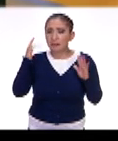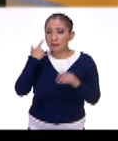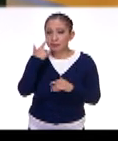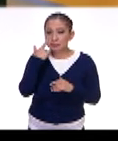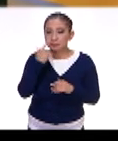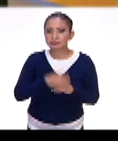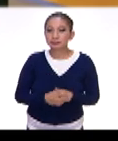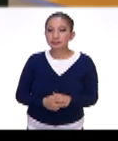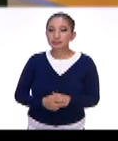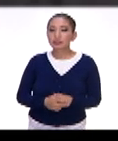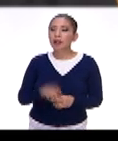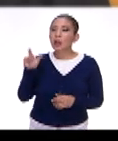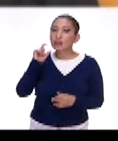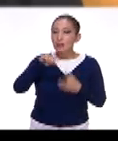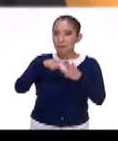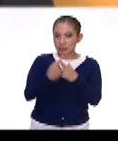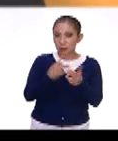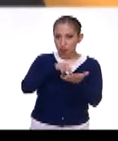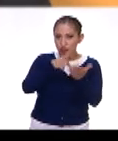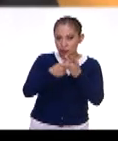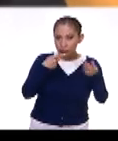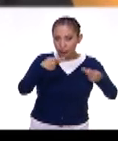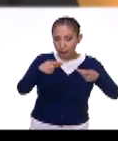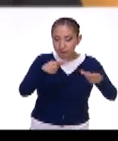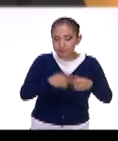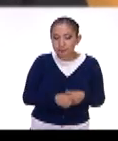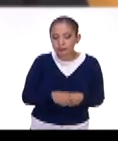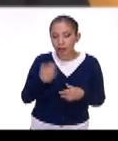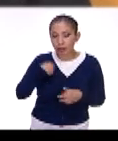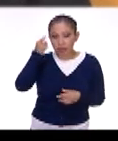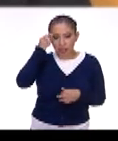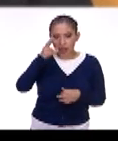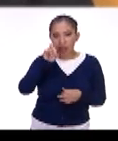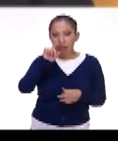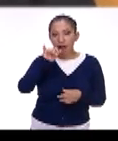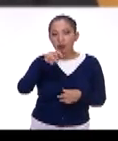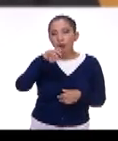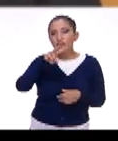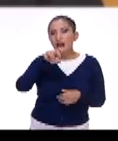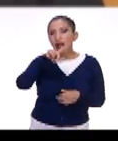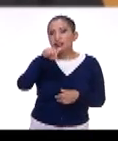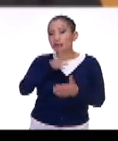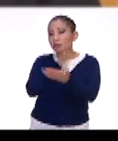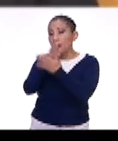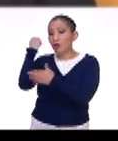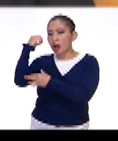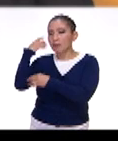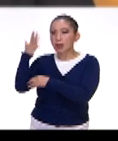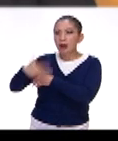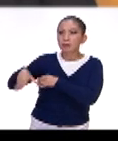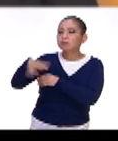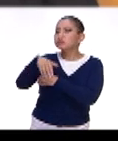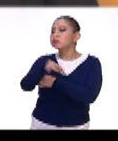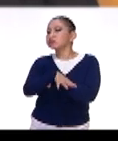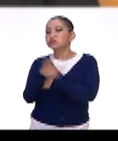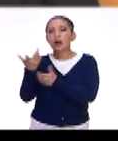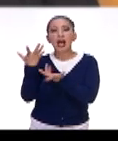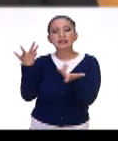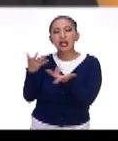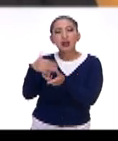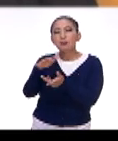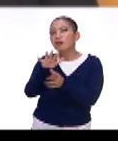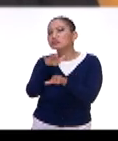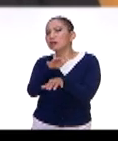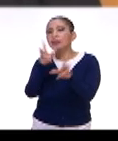Fíjate que cuando empezó el proyecto, nuestro director Eduardo Vázquez viajó a Oaxaca para buscar, hacer una